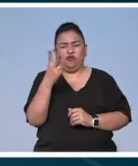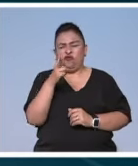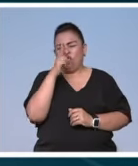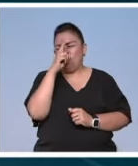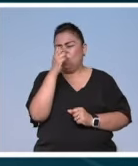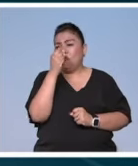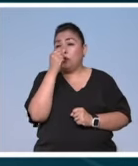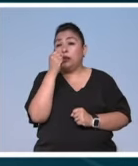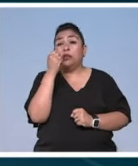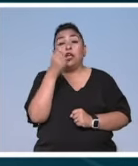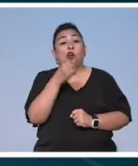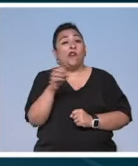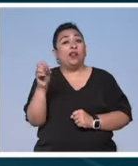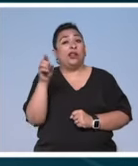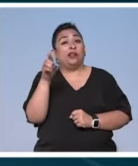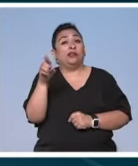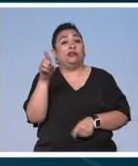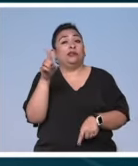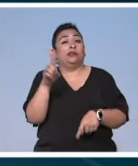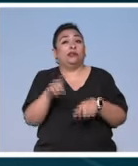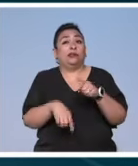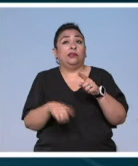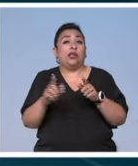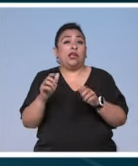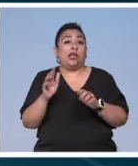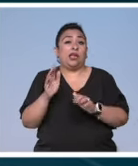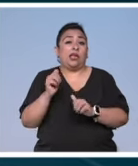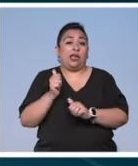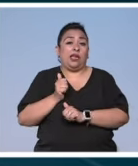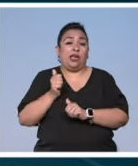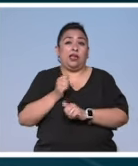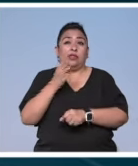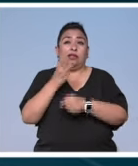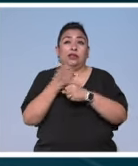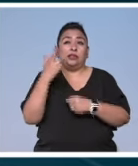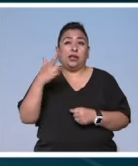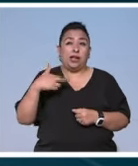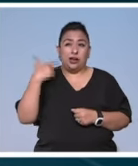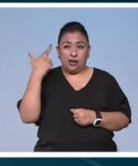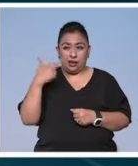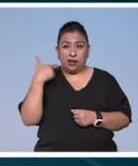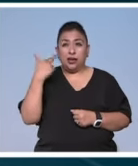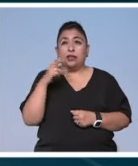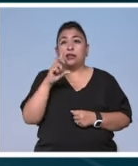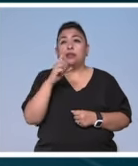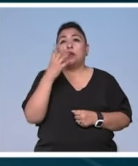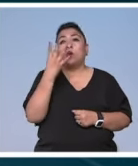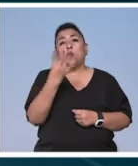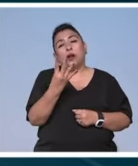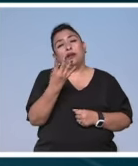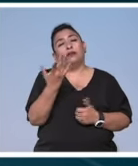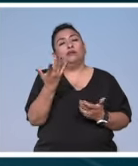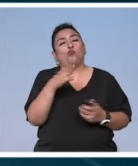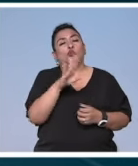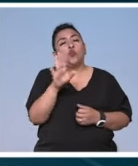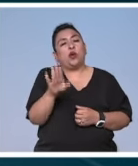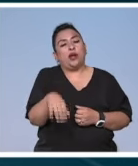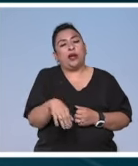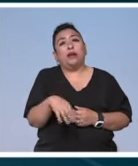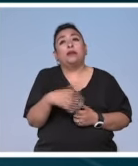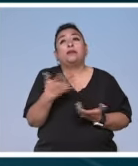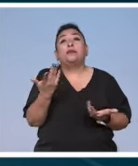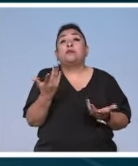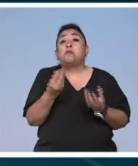violencia lo obligan a retirarse el ejército del tercer rey y en el 34 lamentablemente fallece